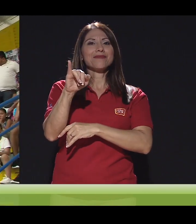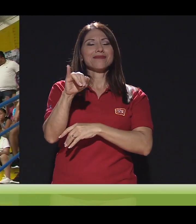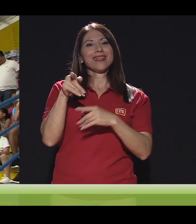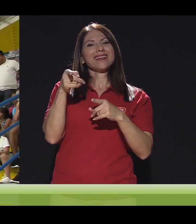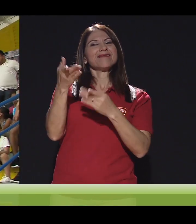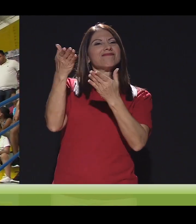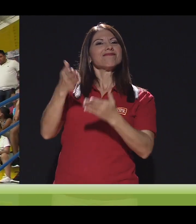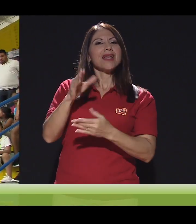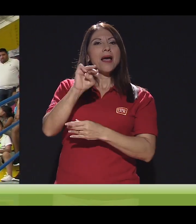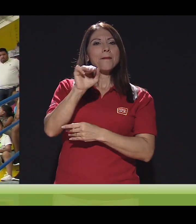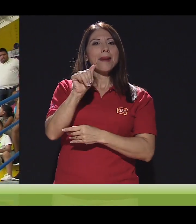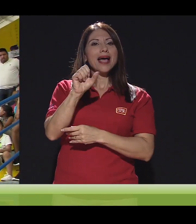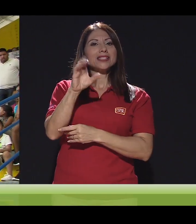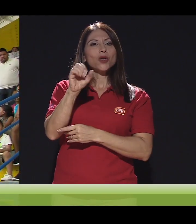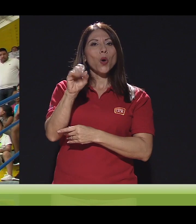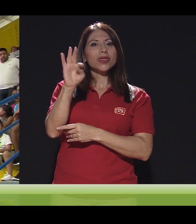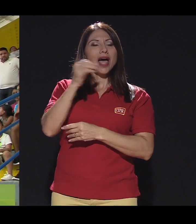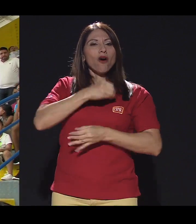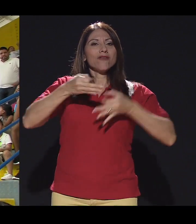oficial de los Juegos.